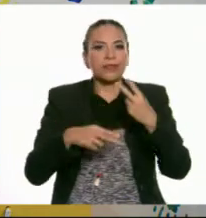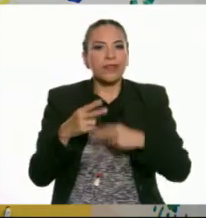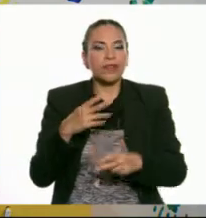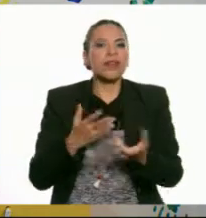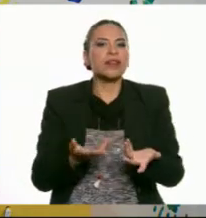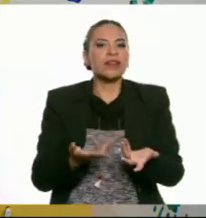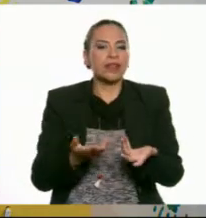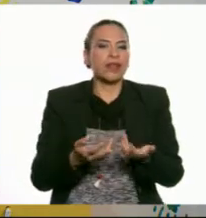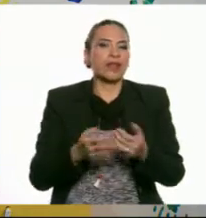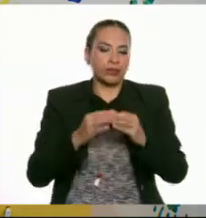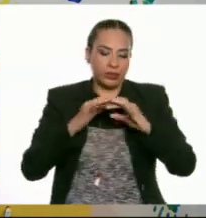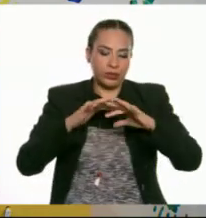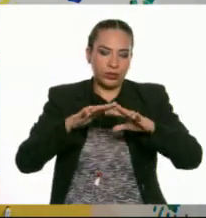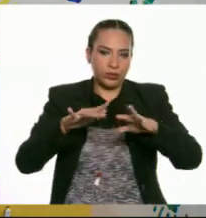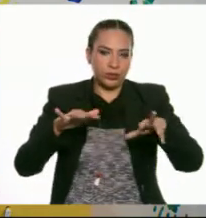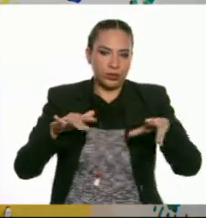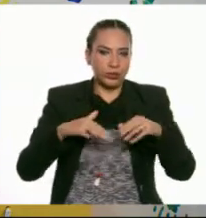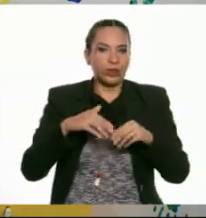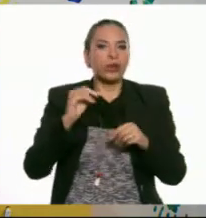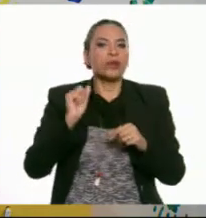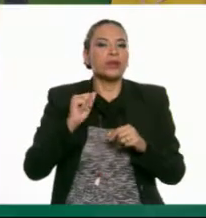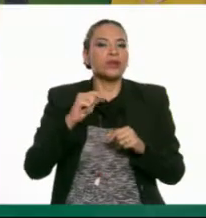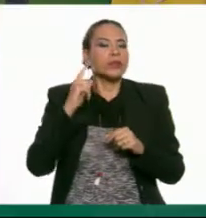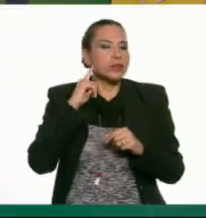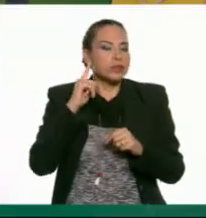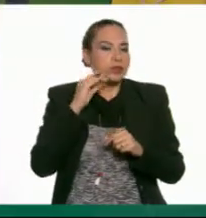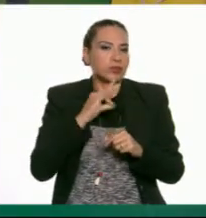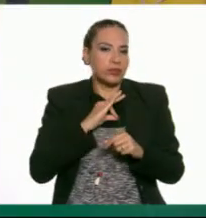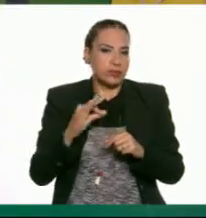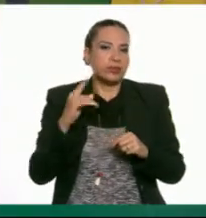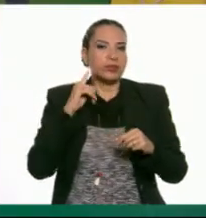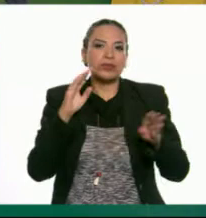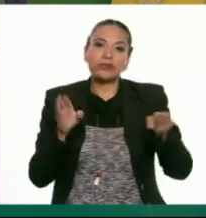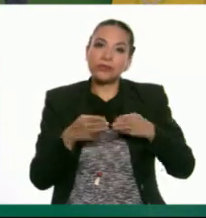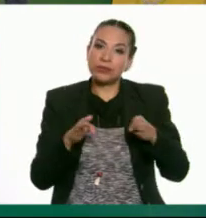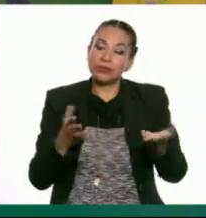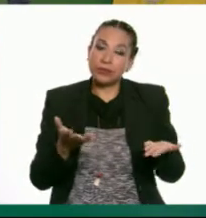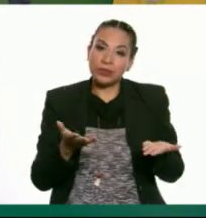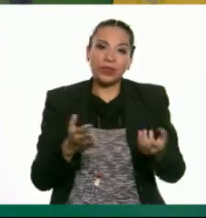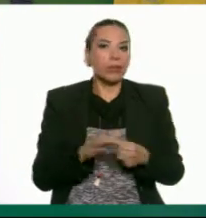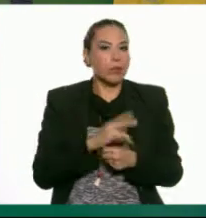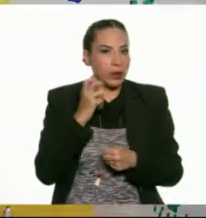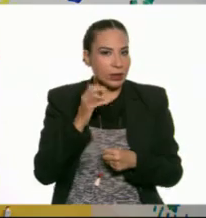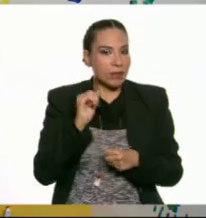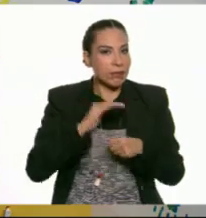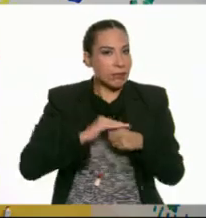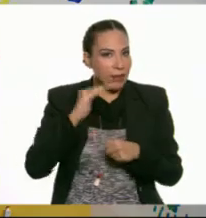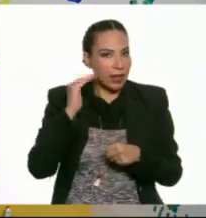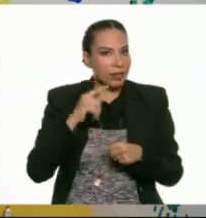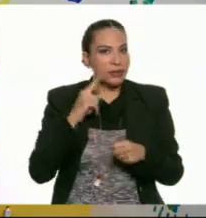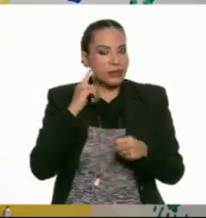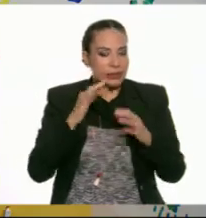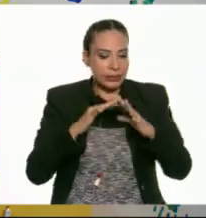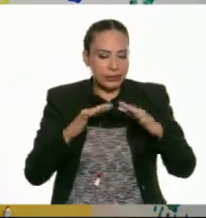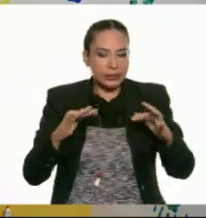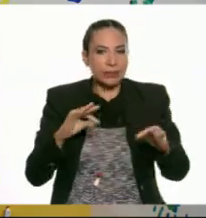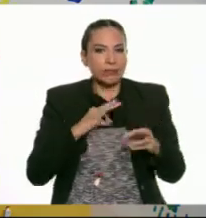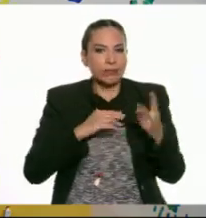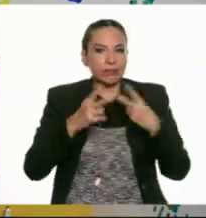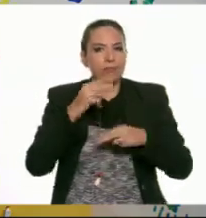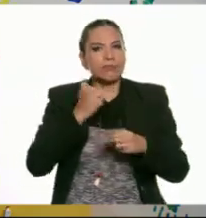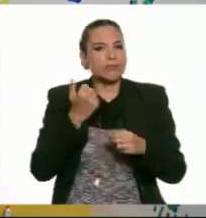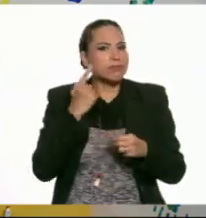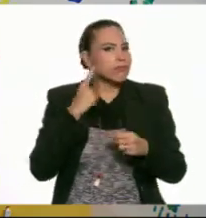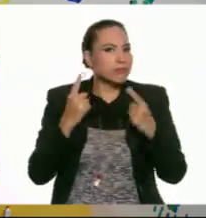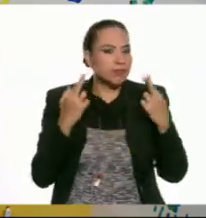las ondas sonoras. Y así podemos escuchar la música. Exacto. Entonces, mientras mayor haga la vibración, podrá crear otro